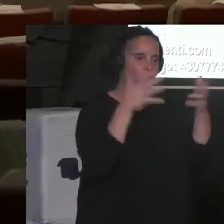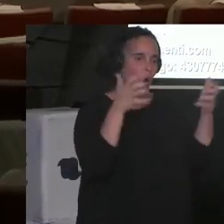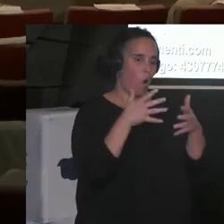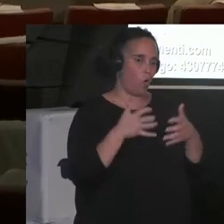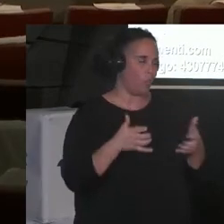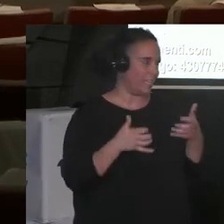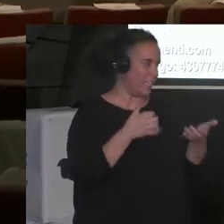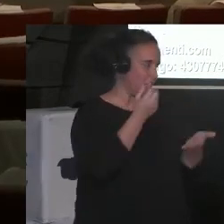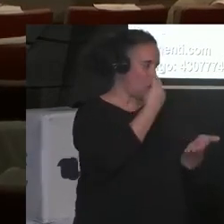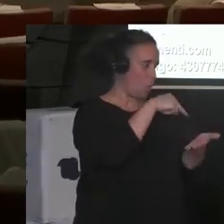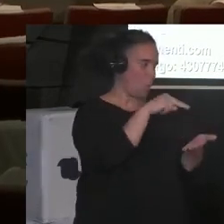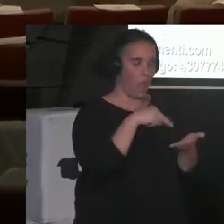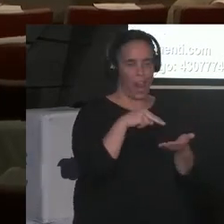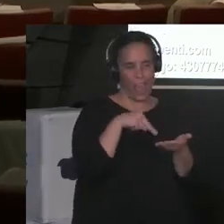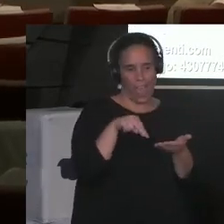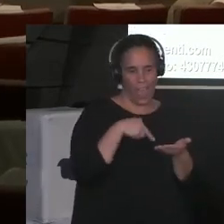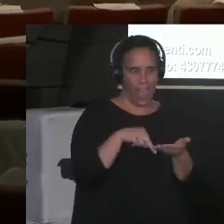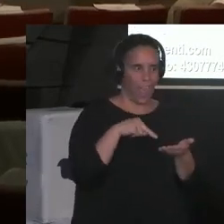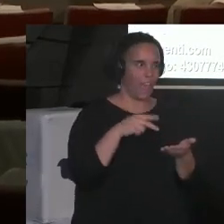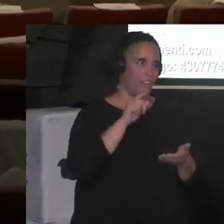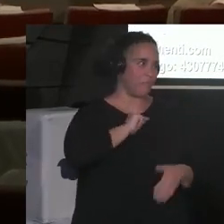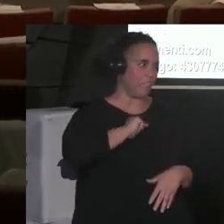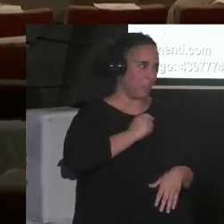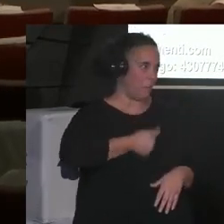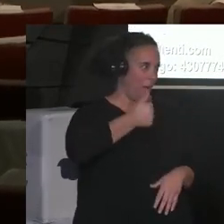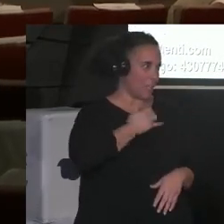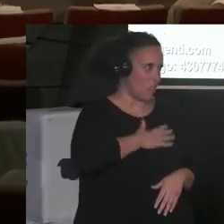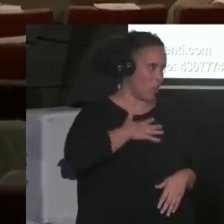cómodo aquí, si no les importa.